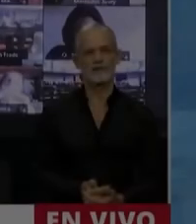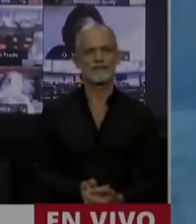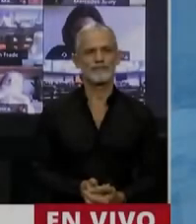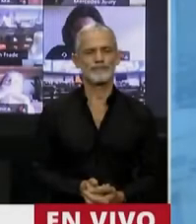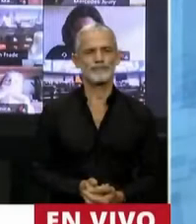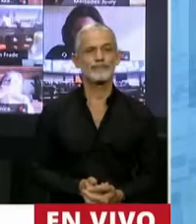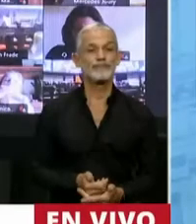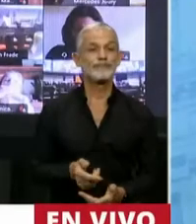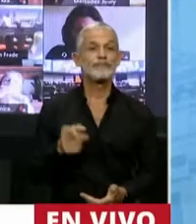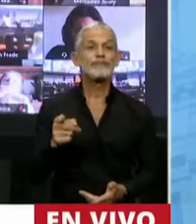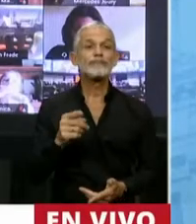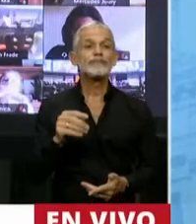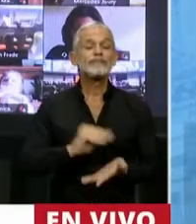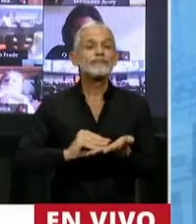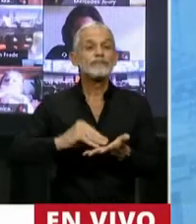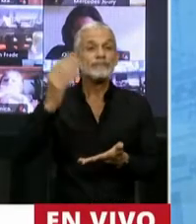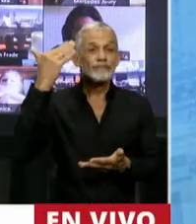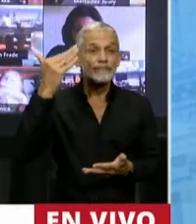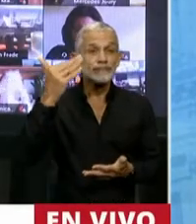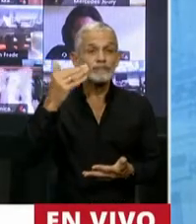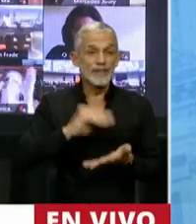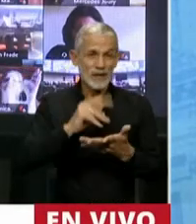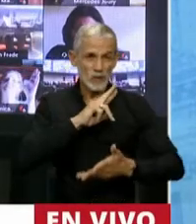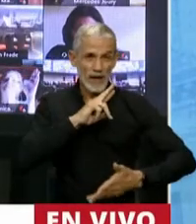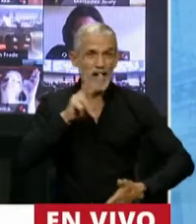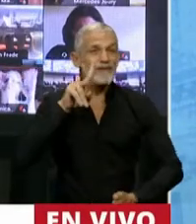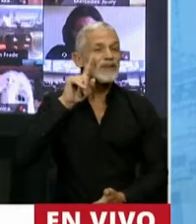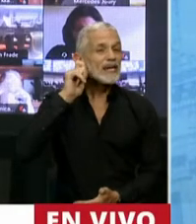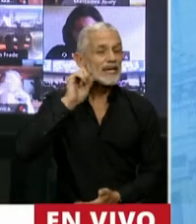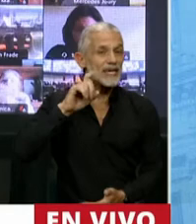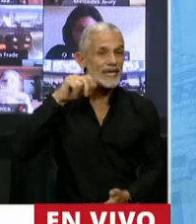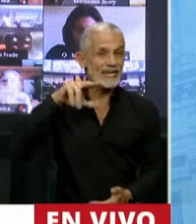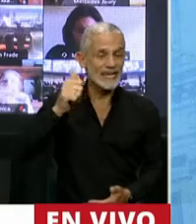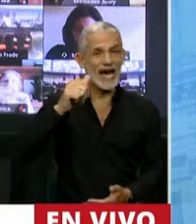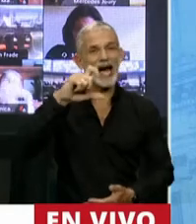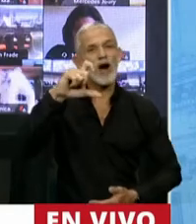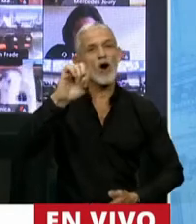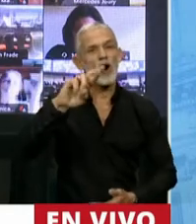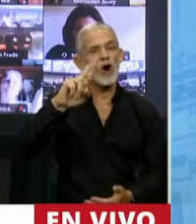Tiene la palabra la diputada Virginia Cornejo.